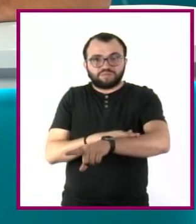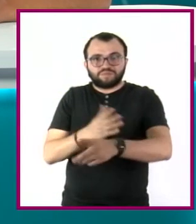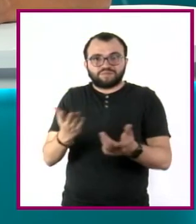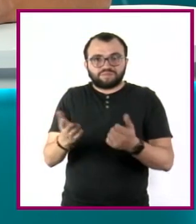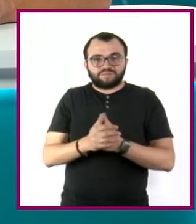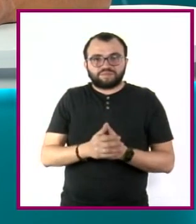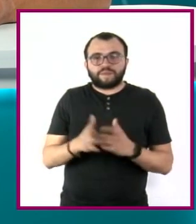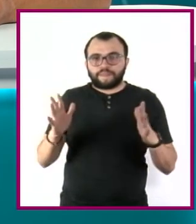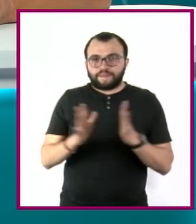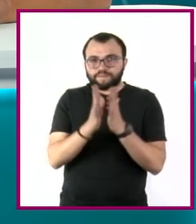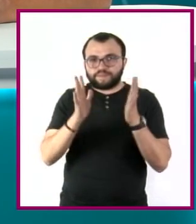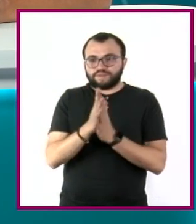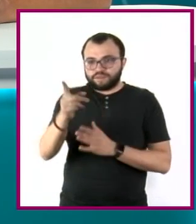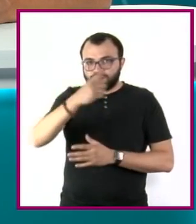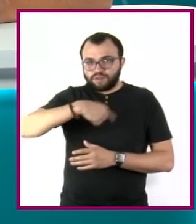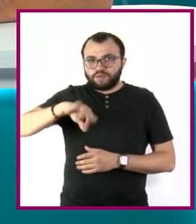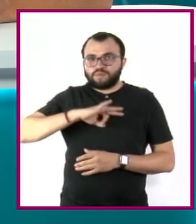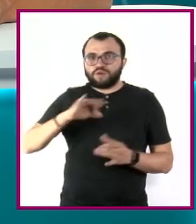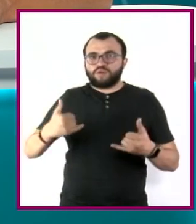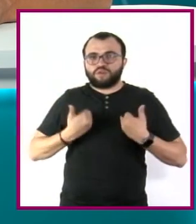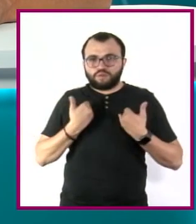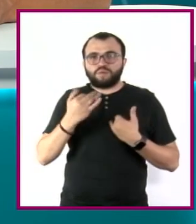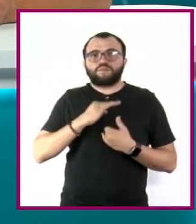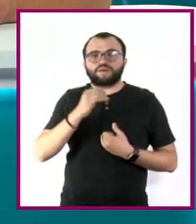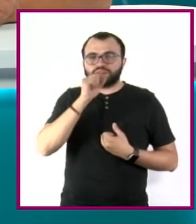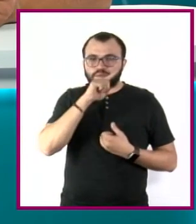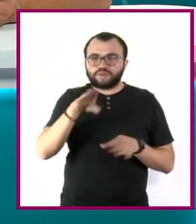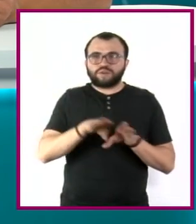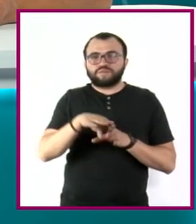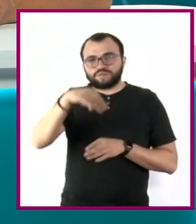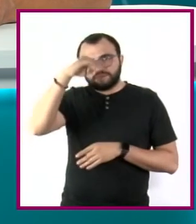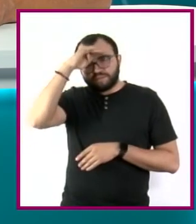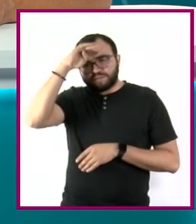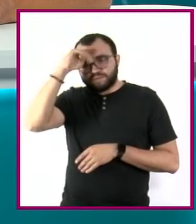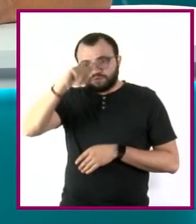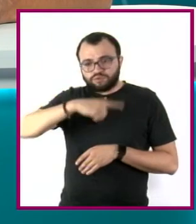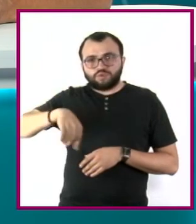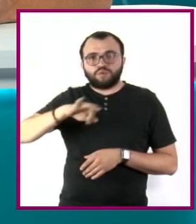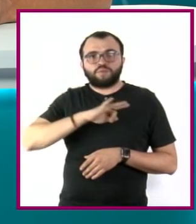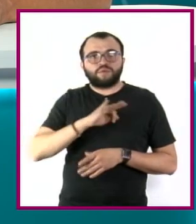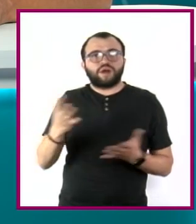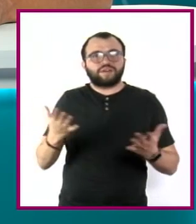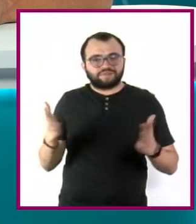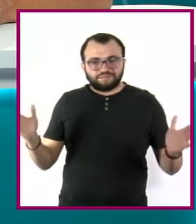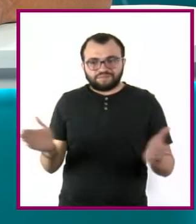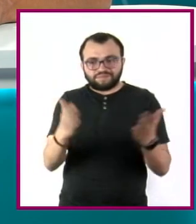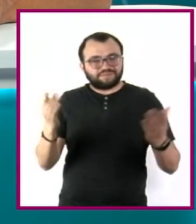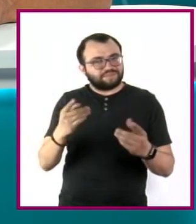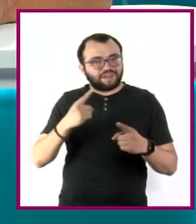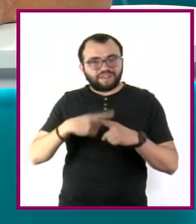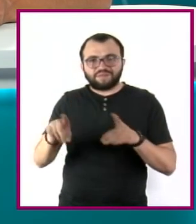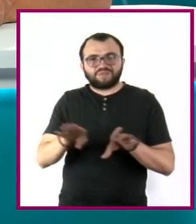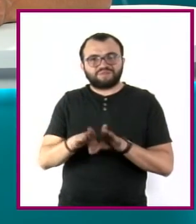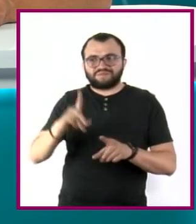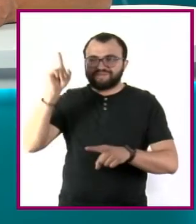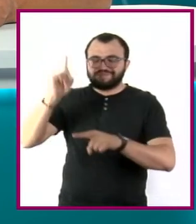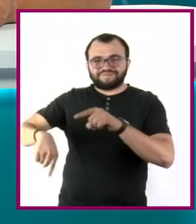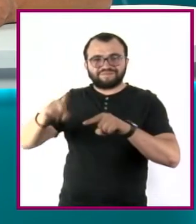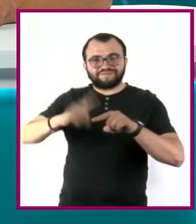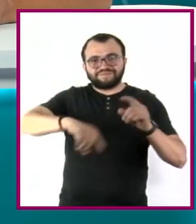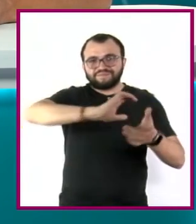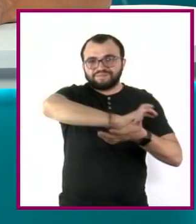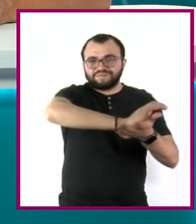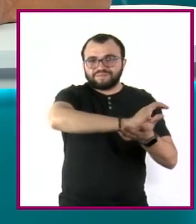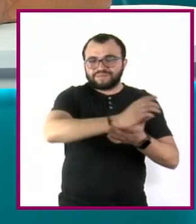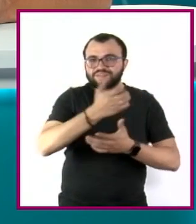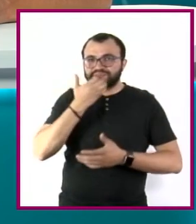participación que podemos tener los jóvenes también da para la reflexión. Nosotros podemos ser la diferencia para erradicar el racismo y la discriminación de las escuelas y